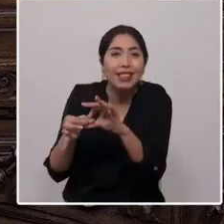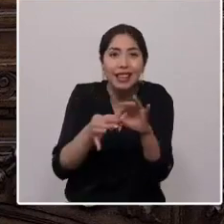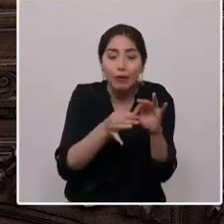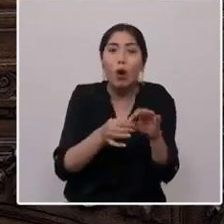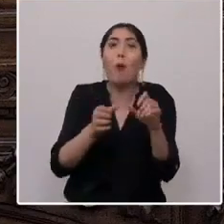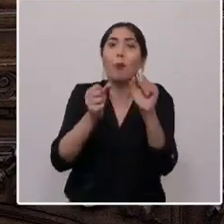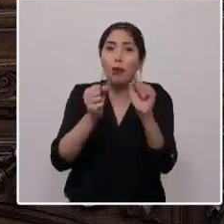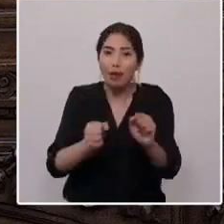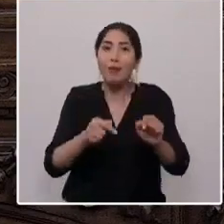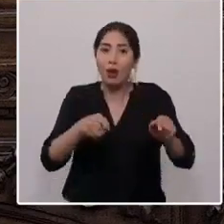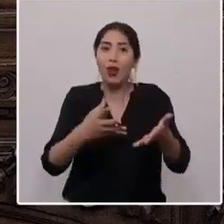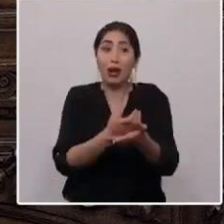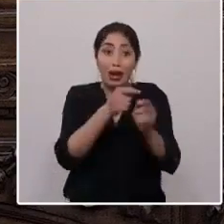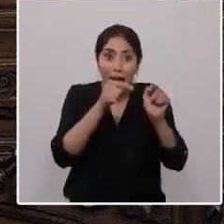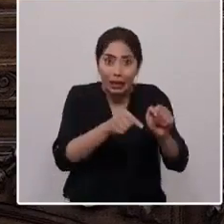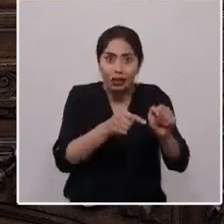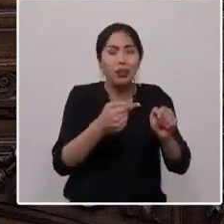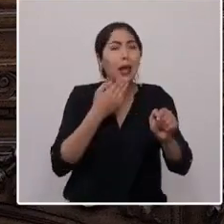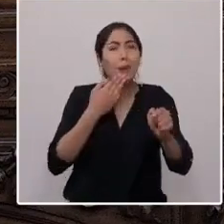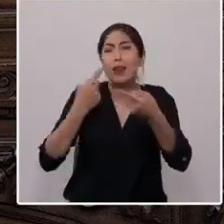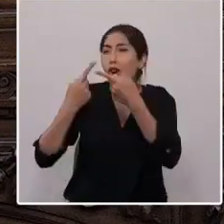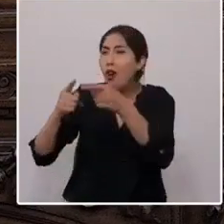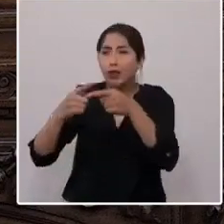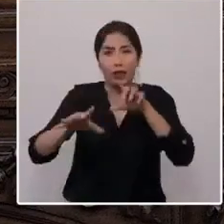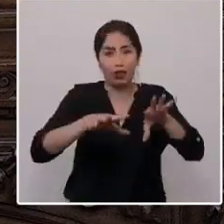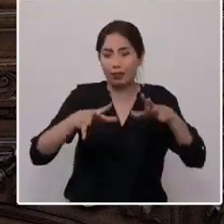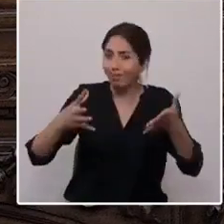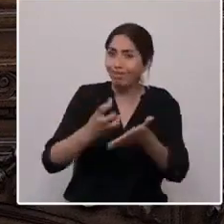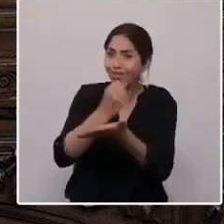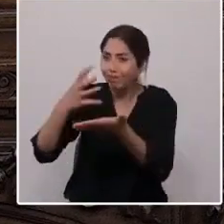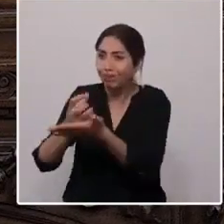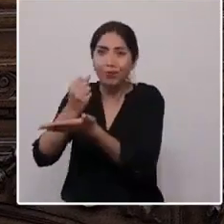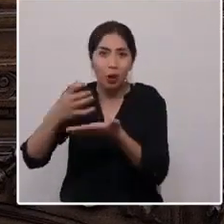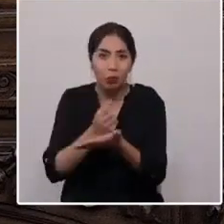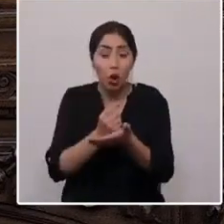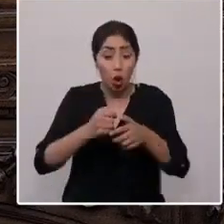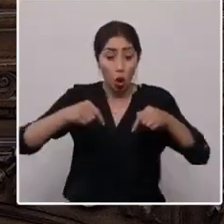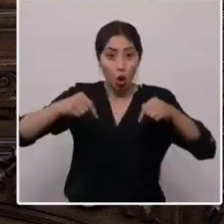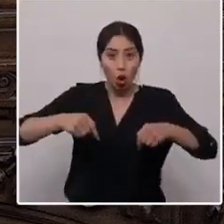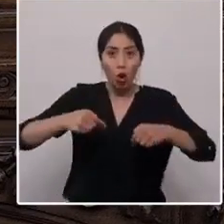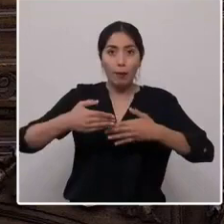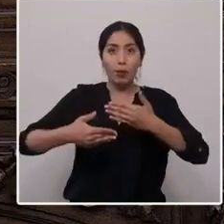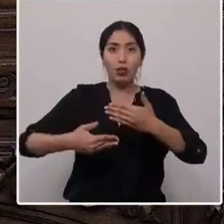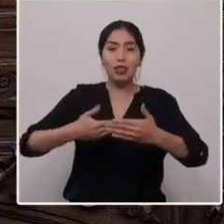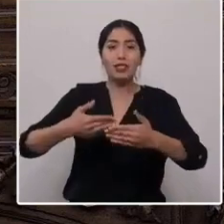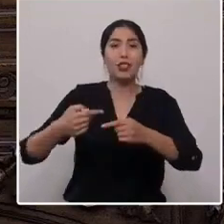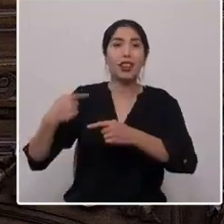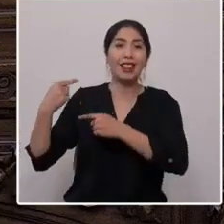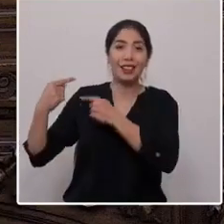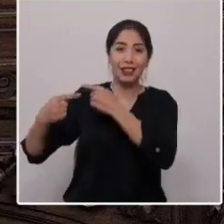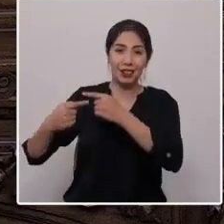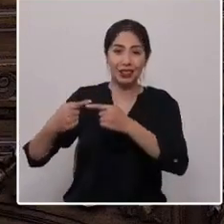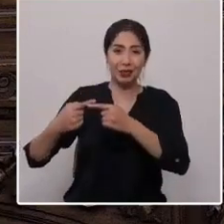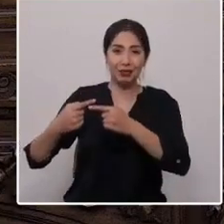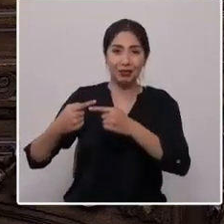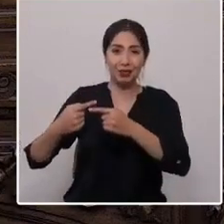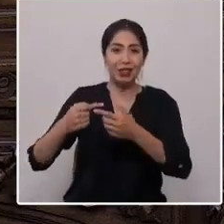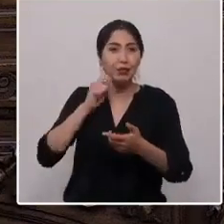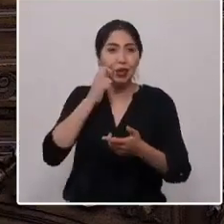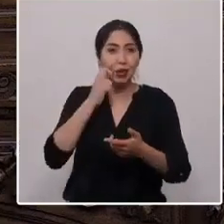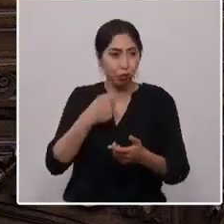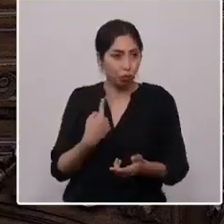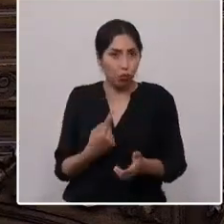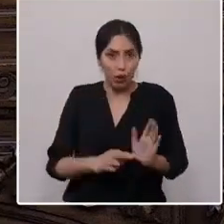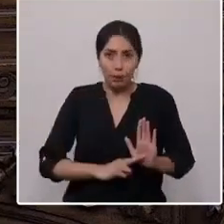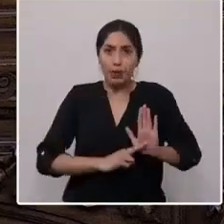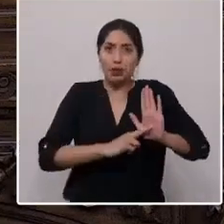esto y mucho más. Hoy estamos en un proceso histórico que nos invita a representar a nuestro país en un Chile